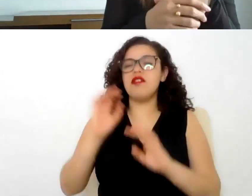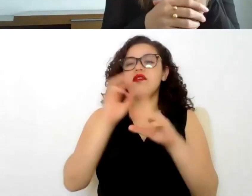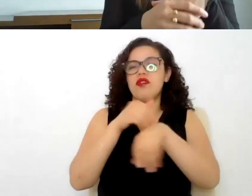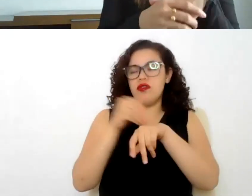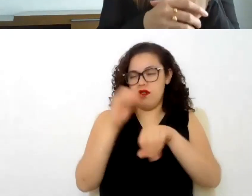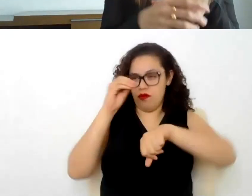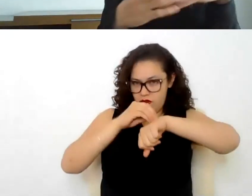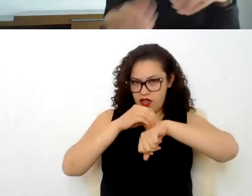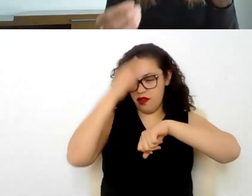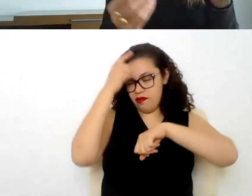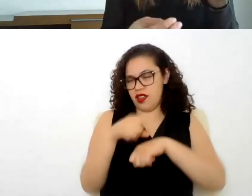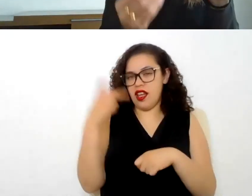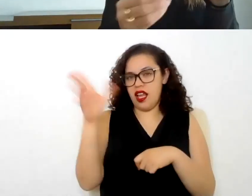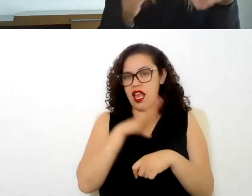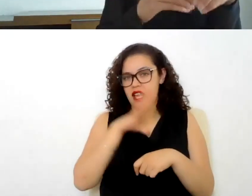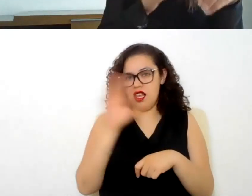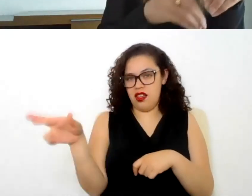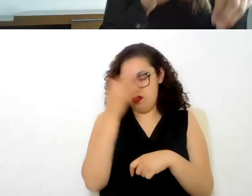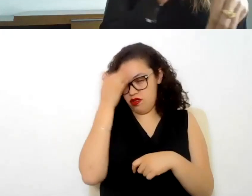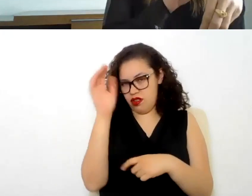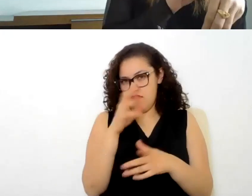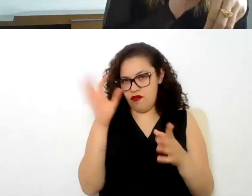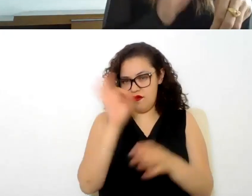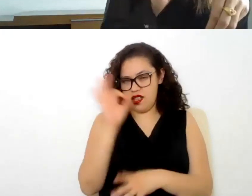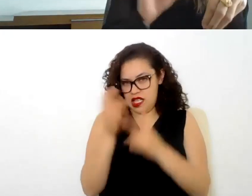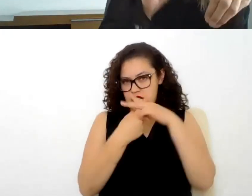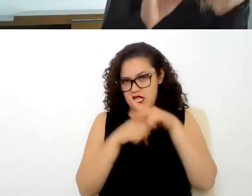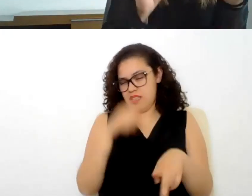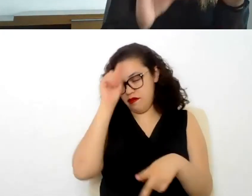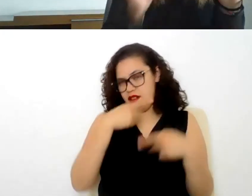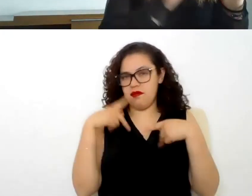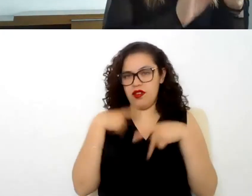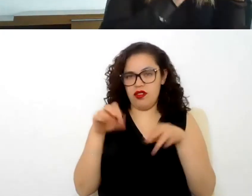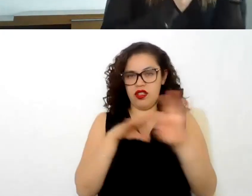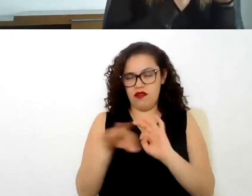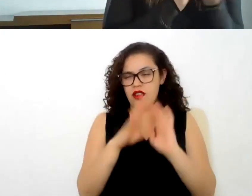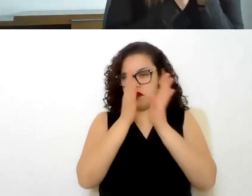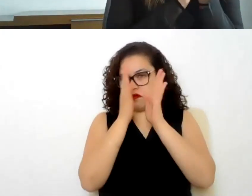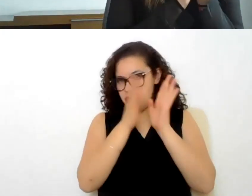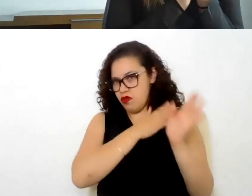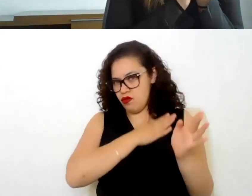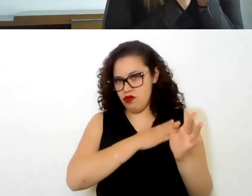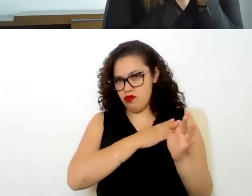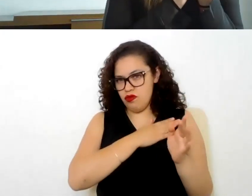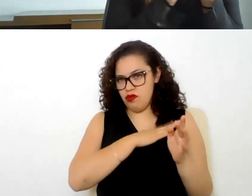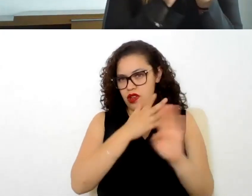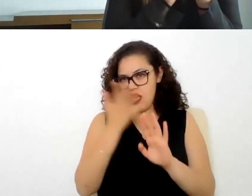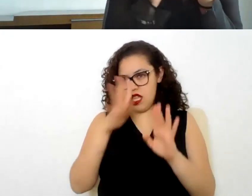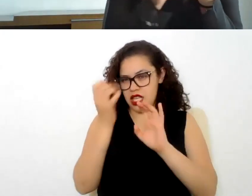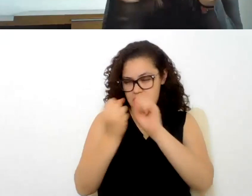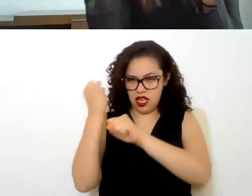especifica que se reconoce como fecha de entrada del trabajador justo la de hace 10 años y que